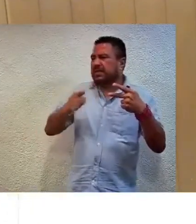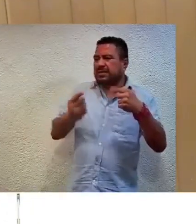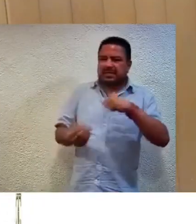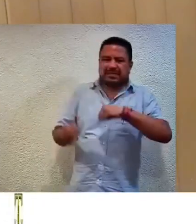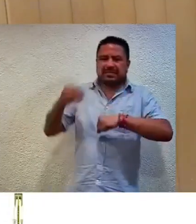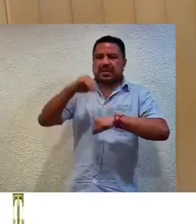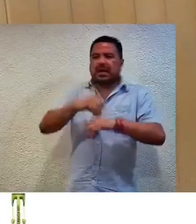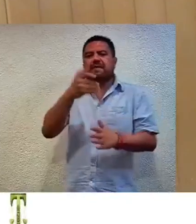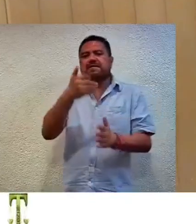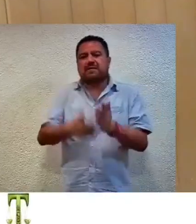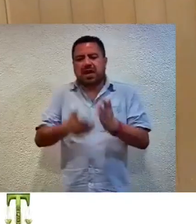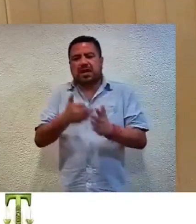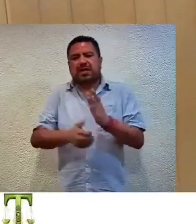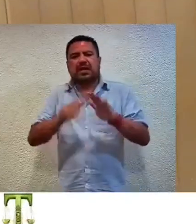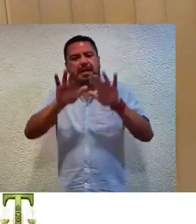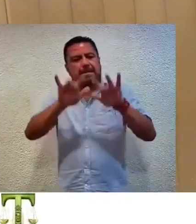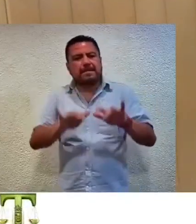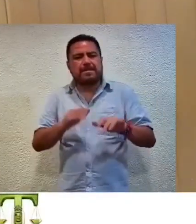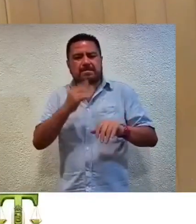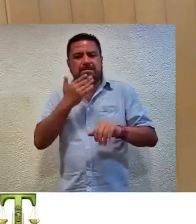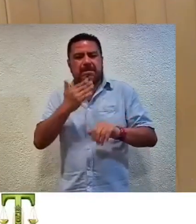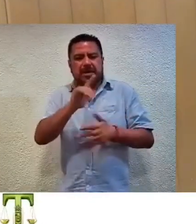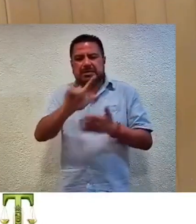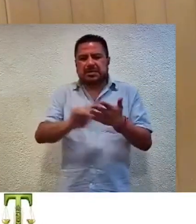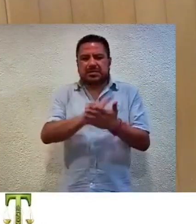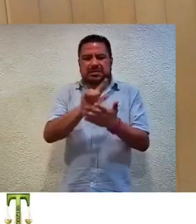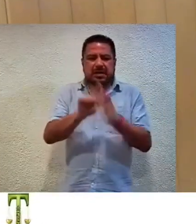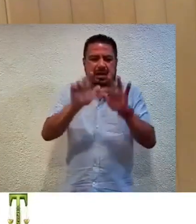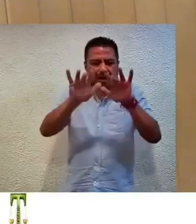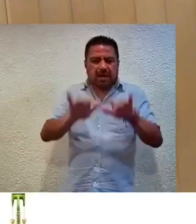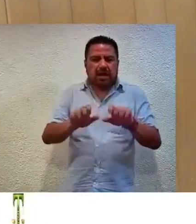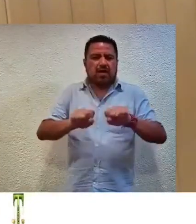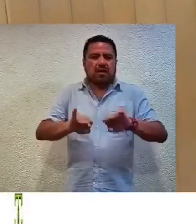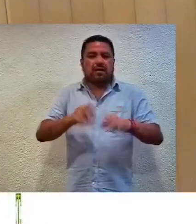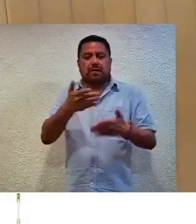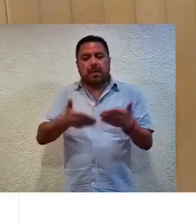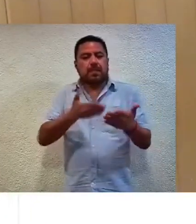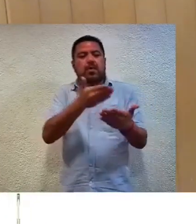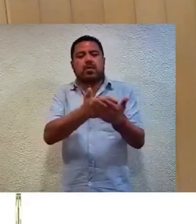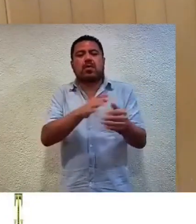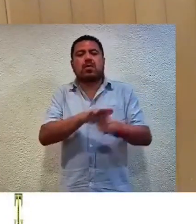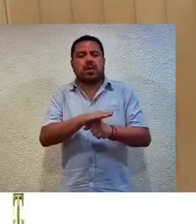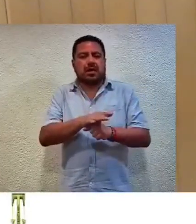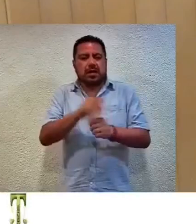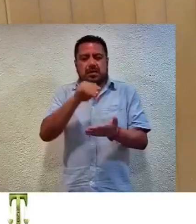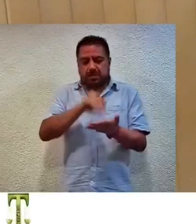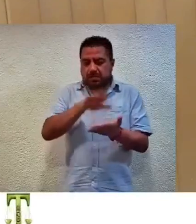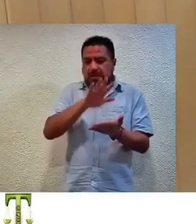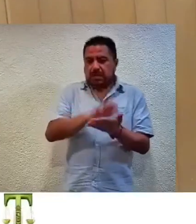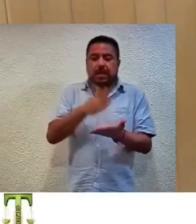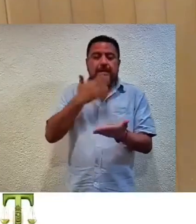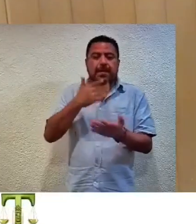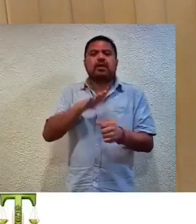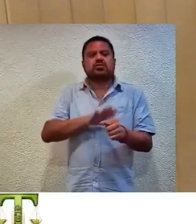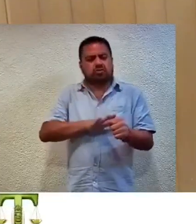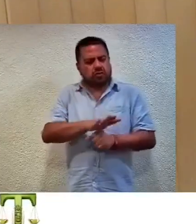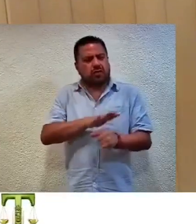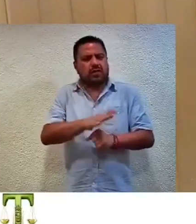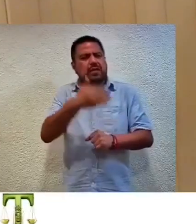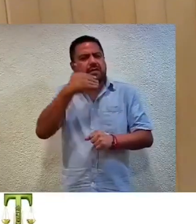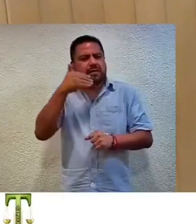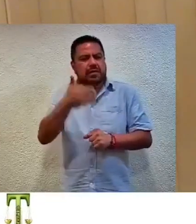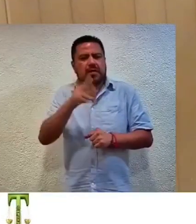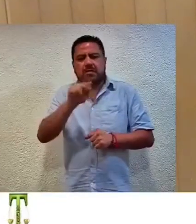y falta de fundamentación y motivación del oficio impugnado, se propone calificarlos como fundados, pero suficientes y a la postra